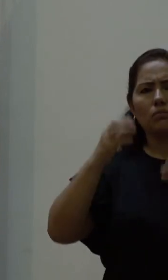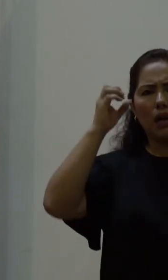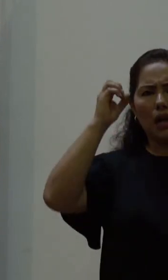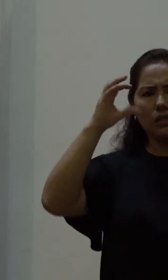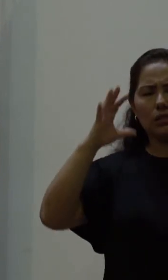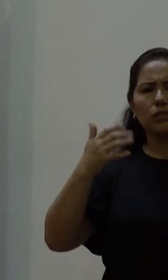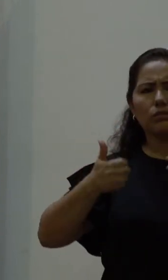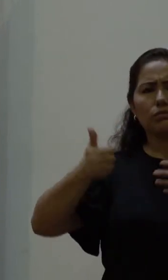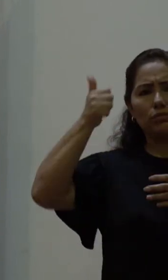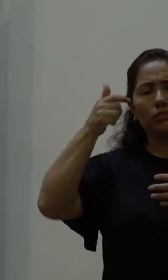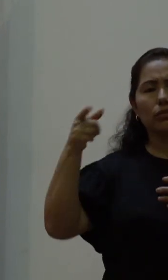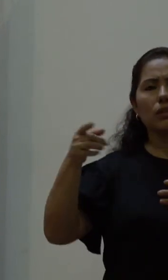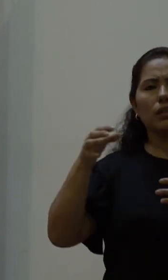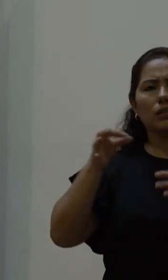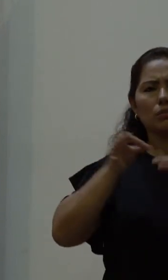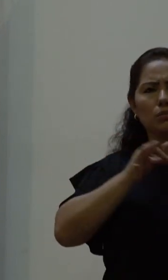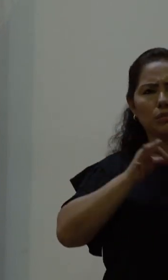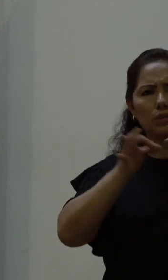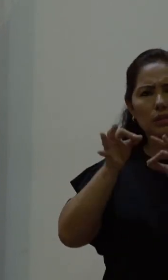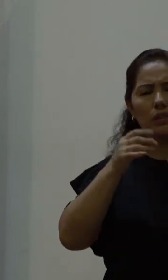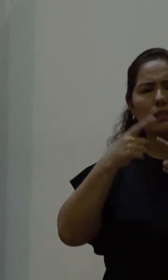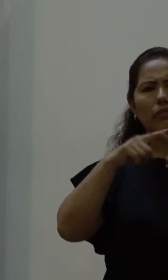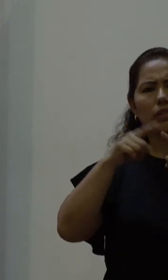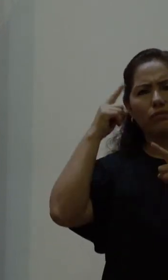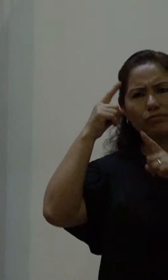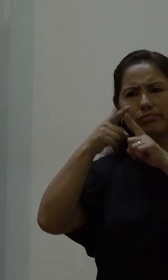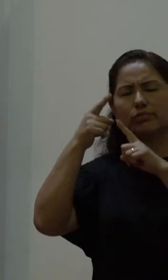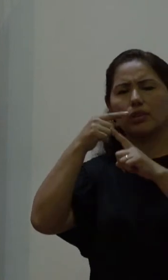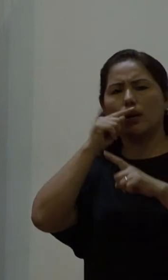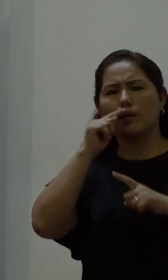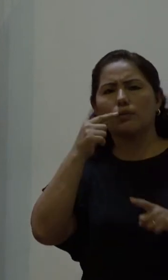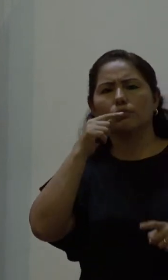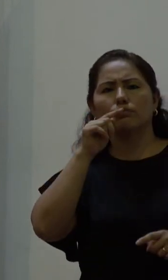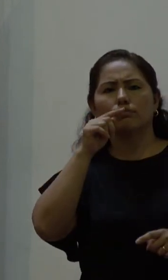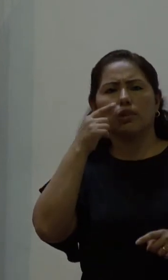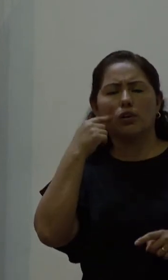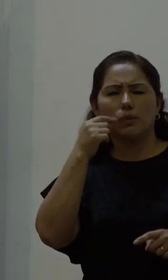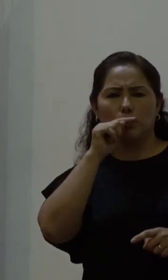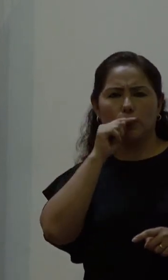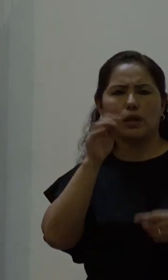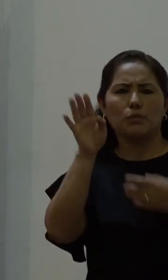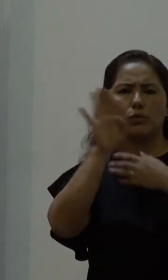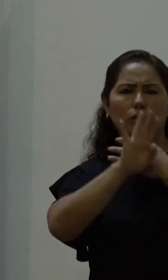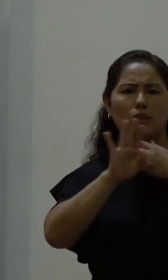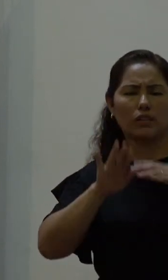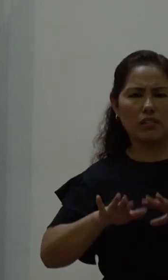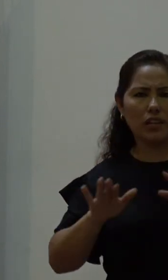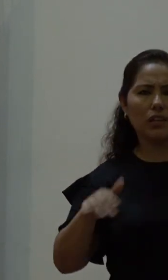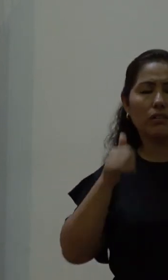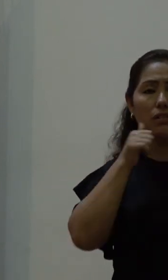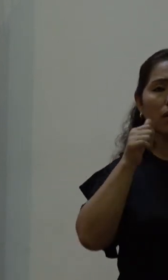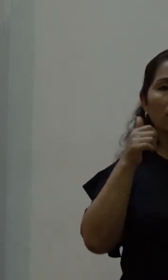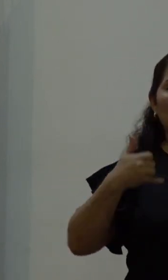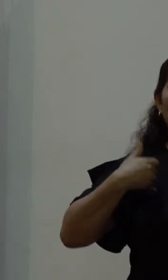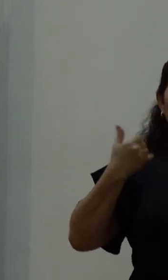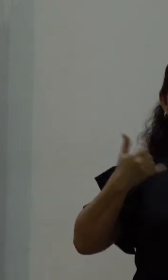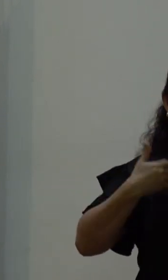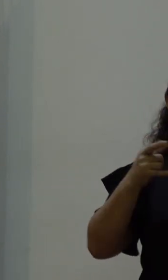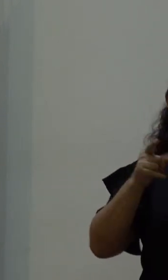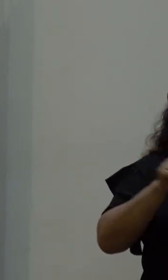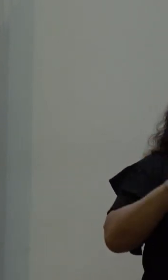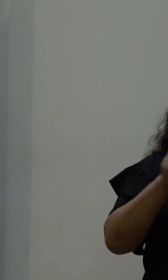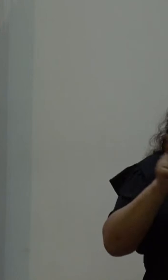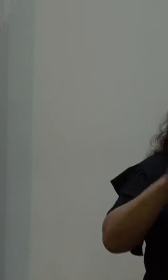públicas, con enfoque de género, promoción y protección de derechos de los niños, niñas y adolescentes, y derecho familiar,